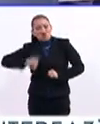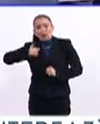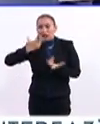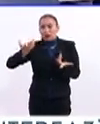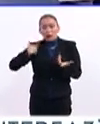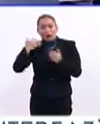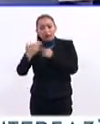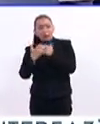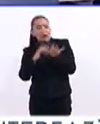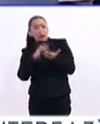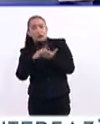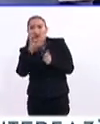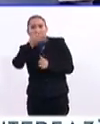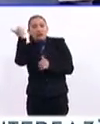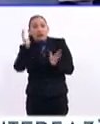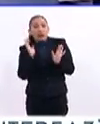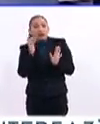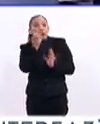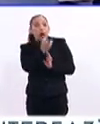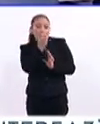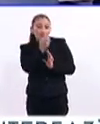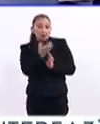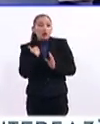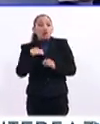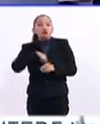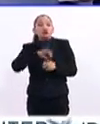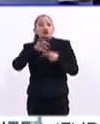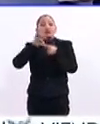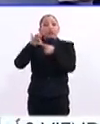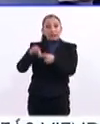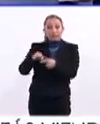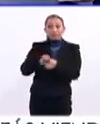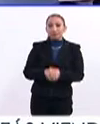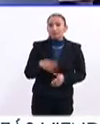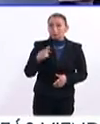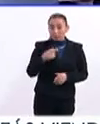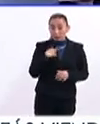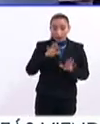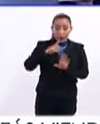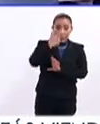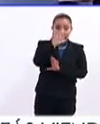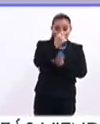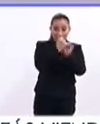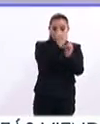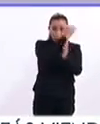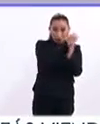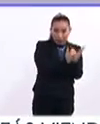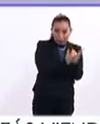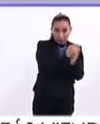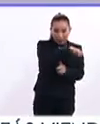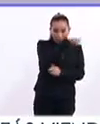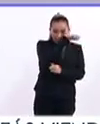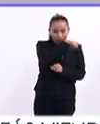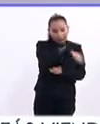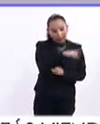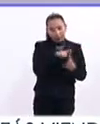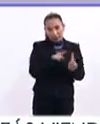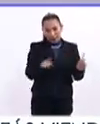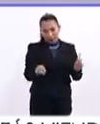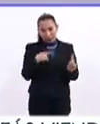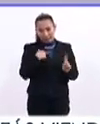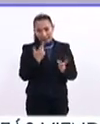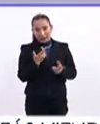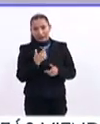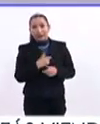no sentía el apoyo. Yo qué sé, por eso somos sus guías. Y para menores de cinco años es diferente, ¿no? Porque pues ahí, de